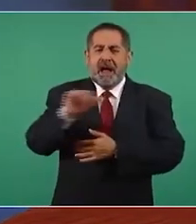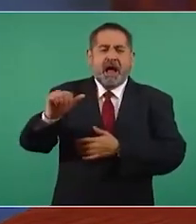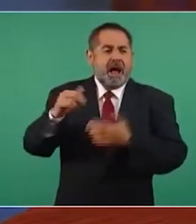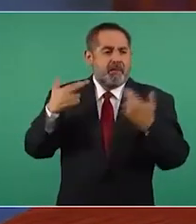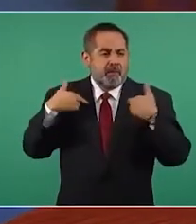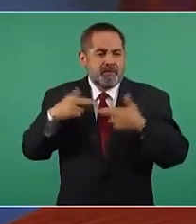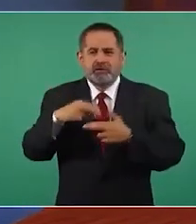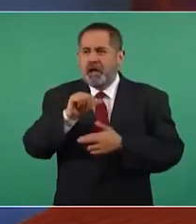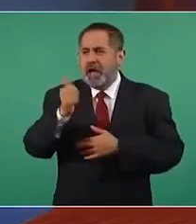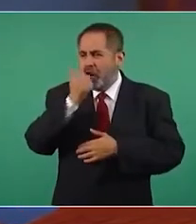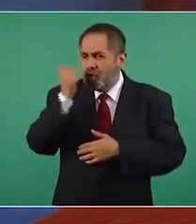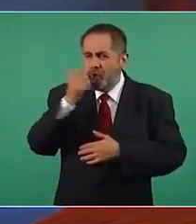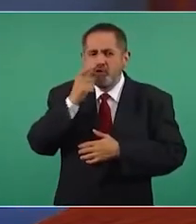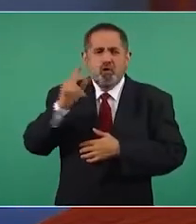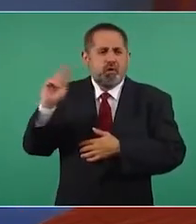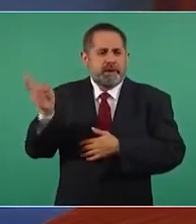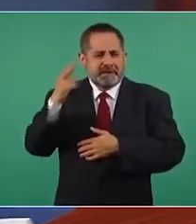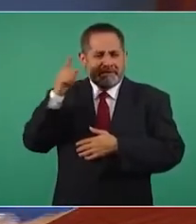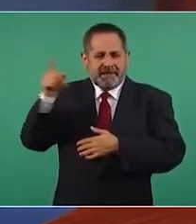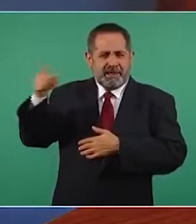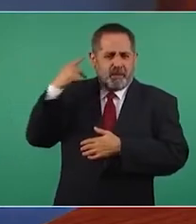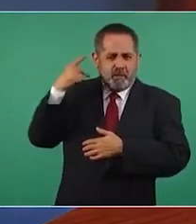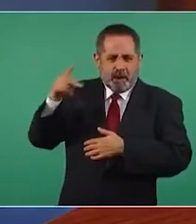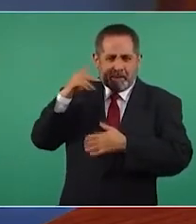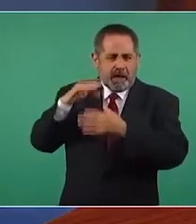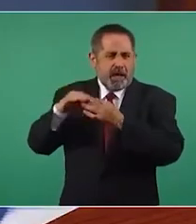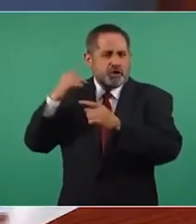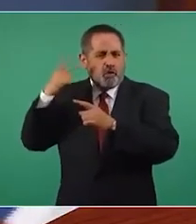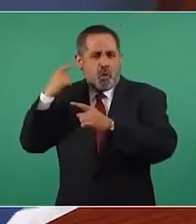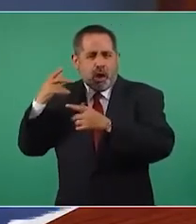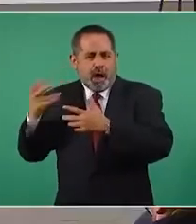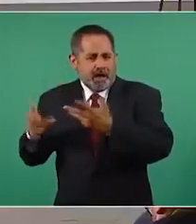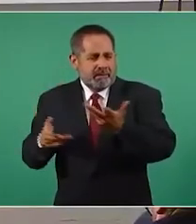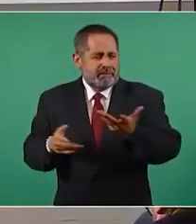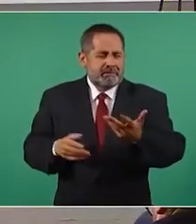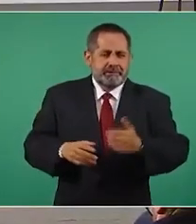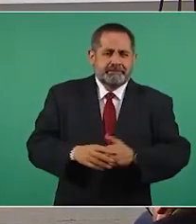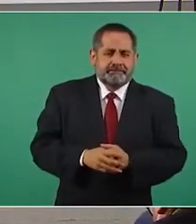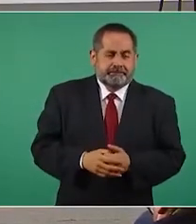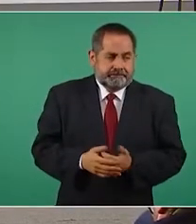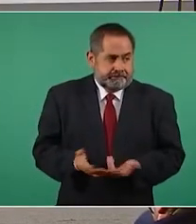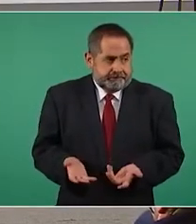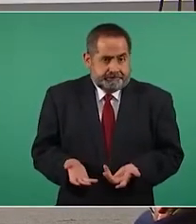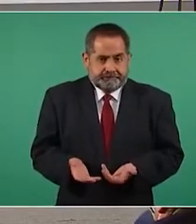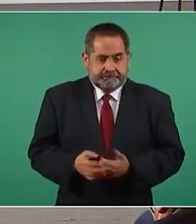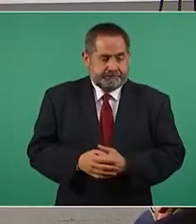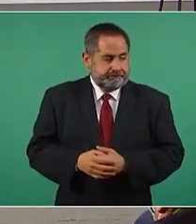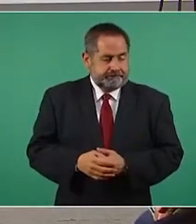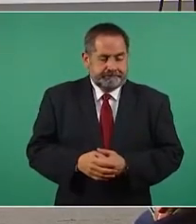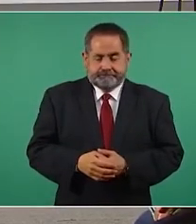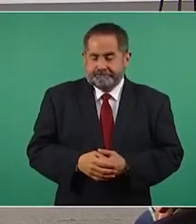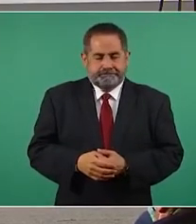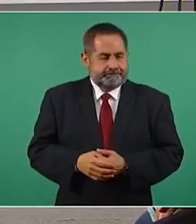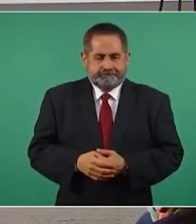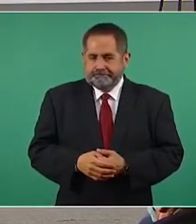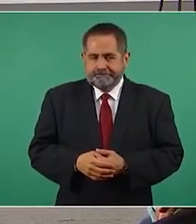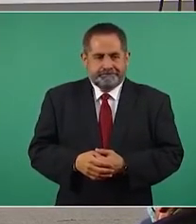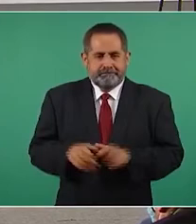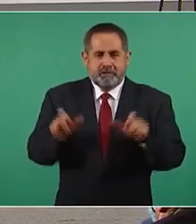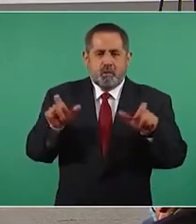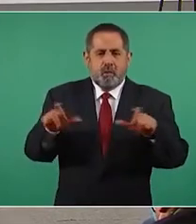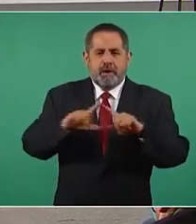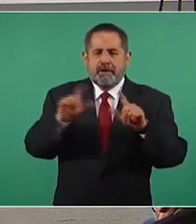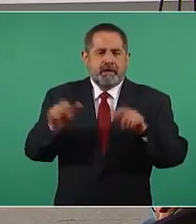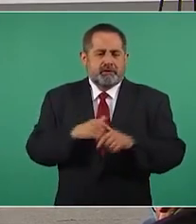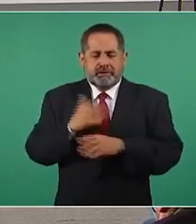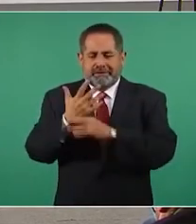instalaciones de la Universidad de las Américas en Cholula, Puebla. Bueno, ¿qué tenemos que decir al respecto? La Guardia Nacional desmintió